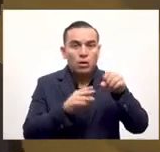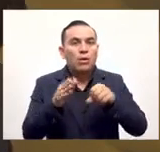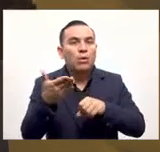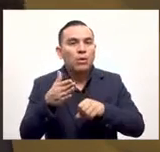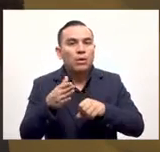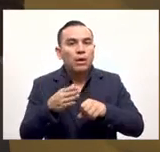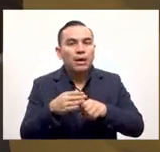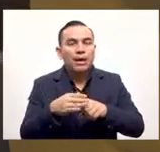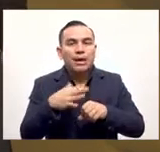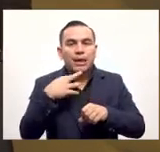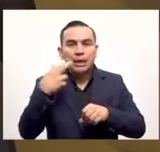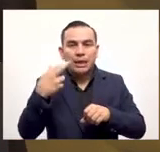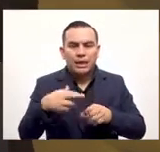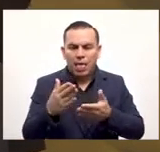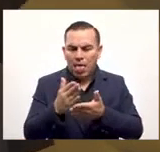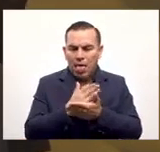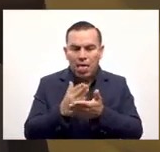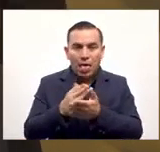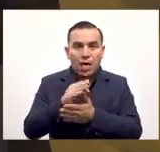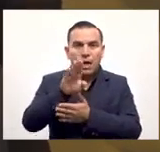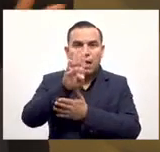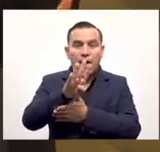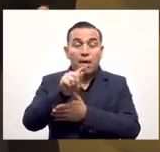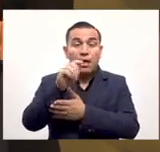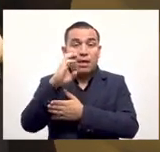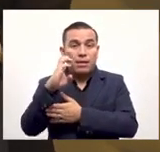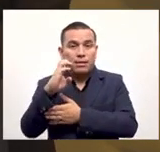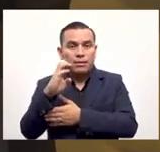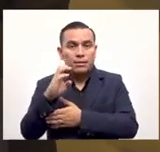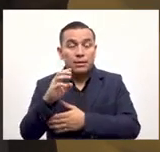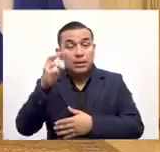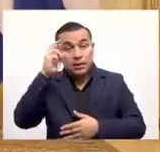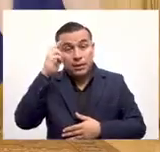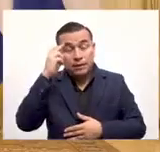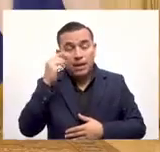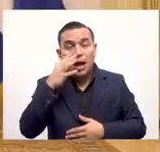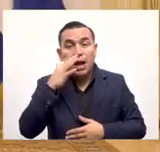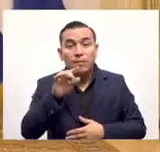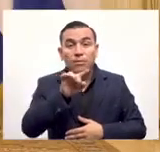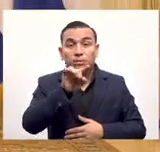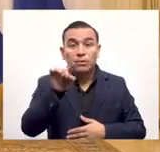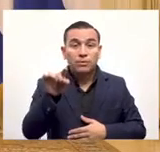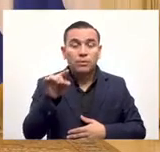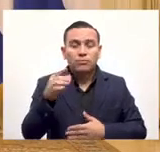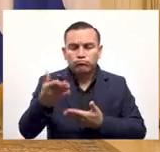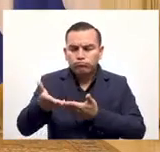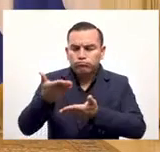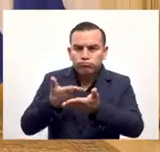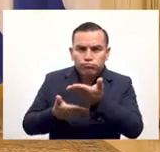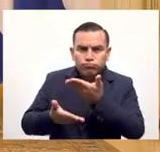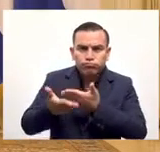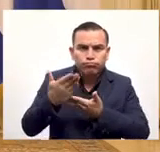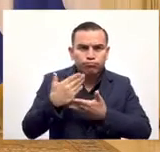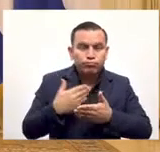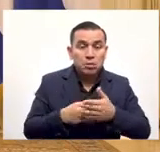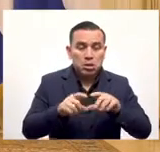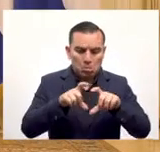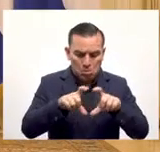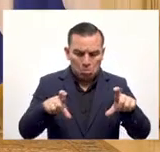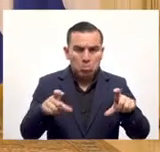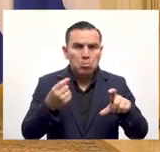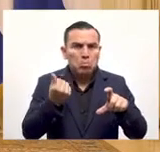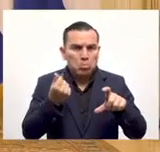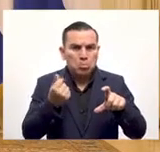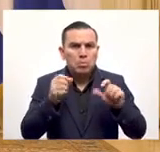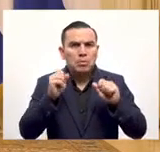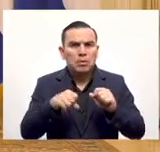siendo en dólares no habrán transacciones efectivas en bitcoin porque es imposible por lo tanto si usted hace sus transacciones en efectivo pues